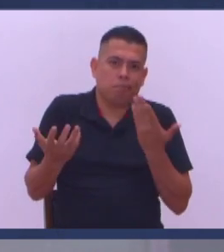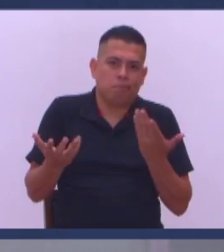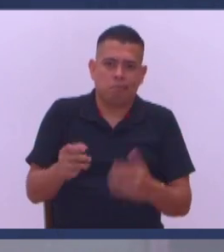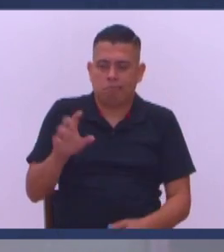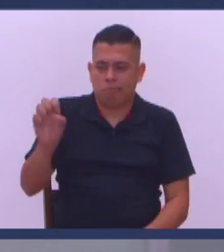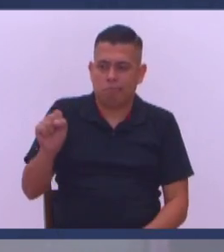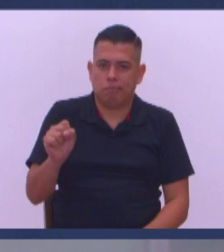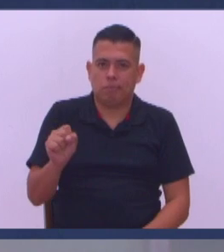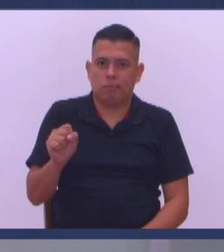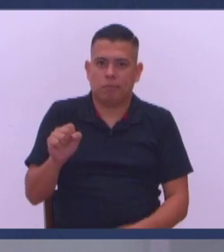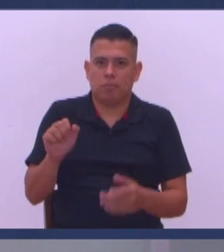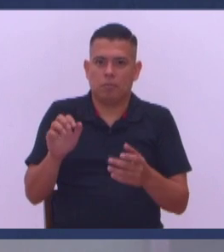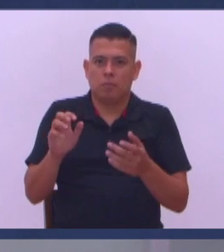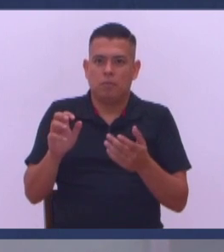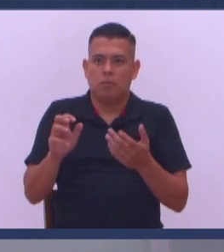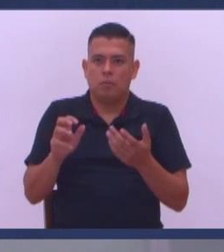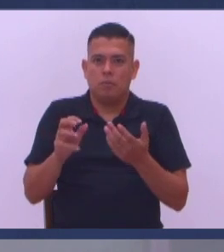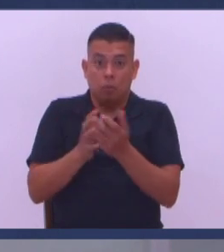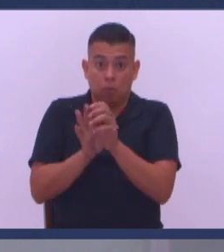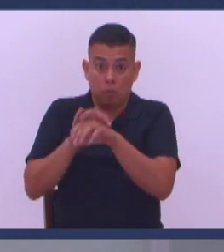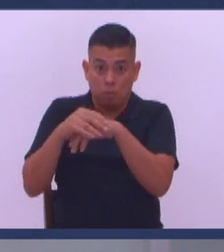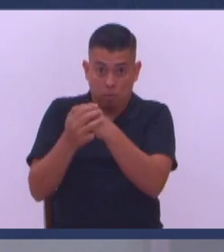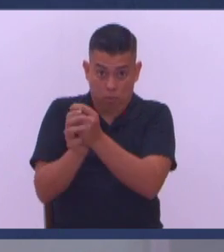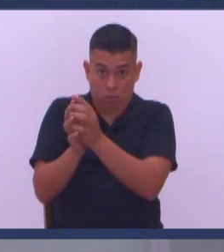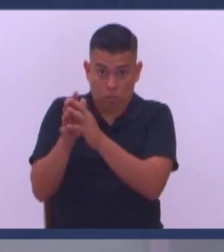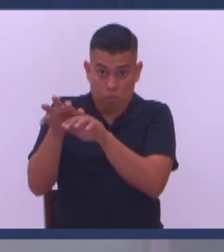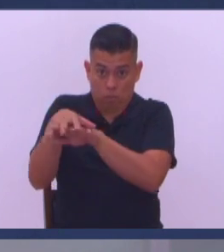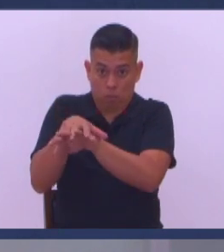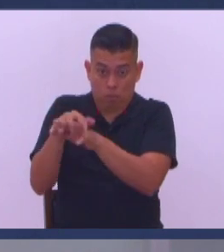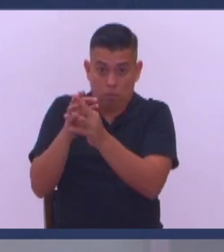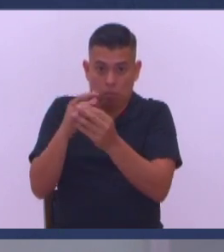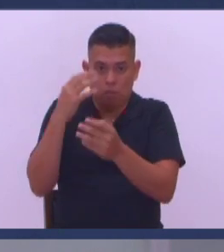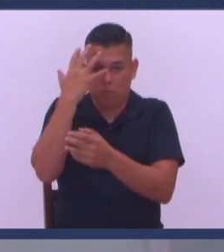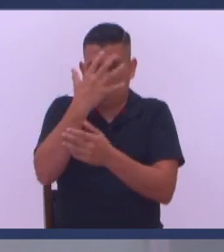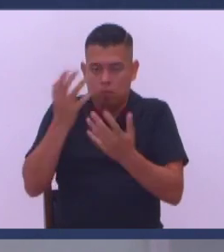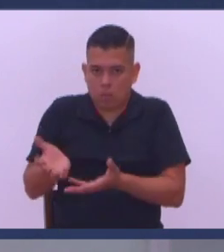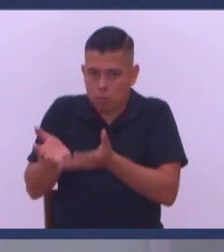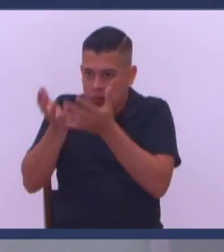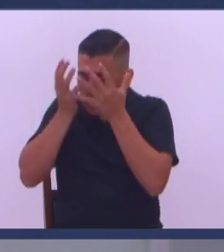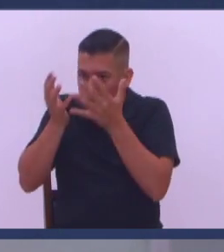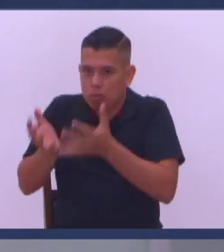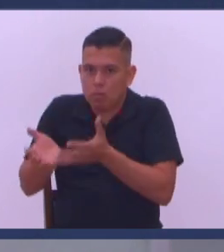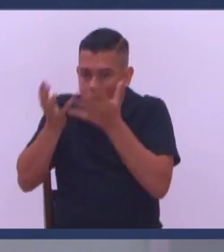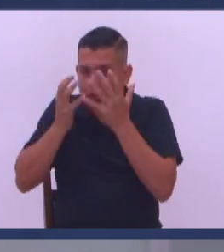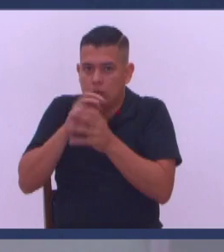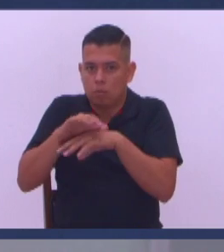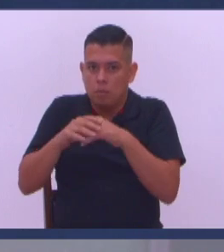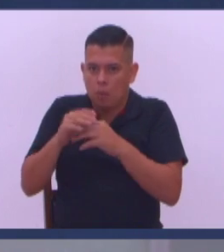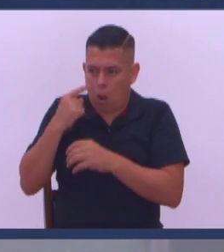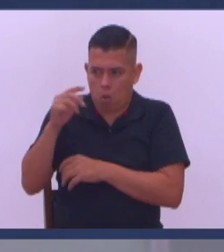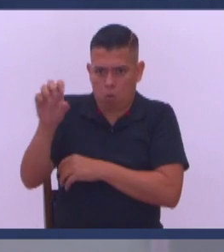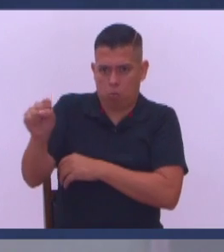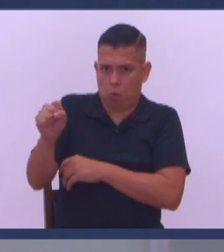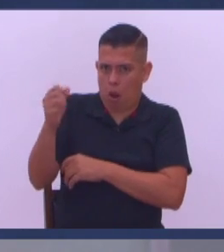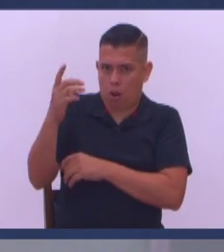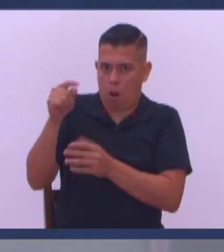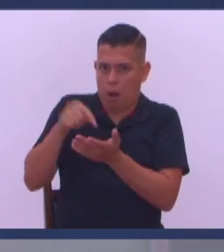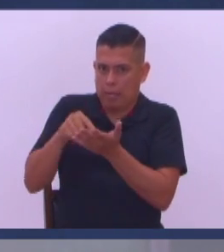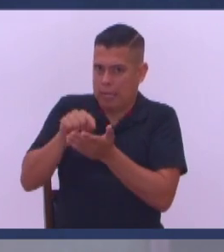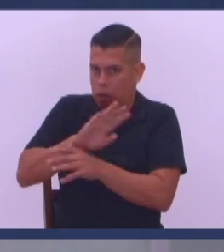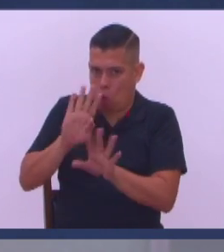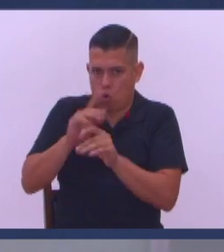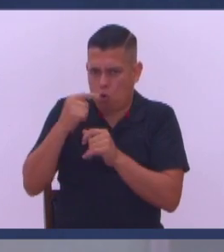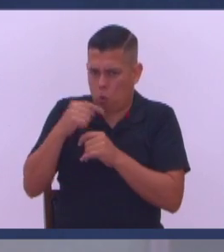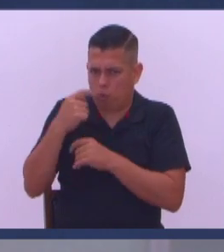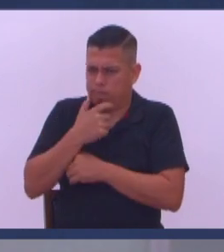note Que se lavaba Las manos Se lavaba el rostro Yo no soy musulmán Solo estoy contándole lo que vi No me voy a criticar Que se